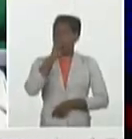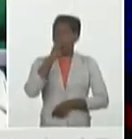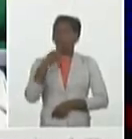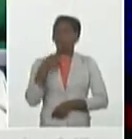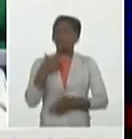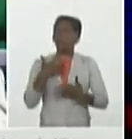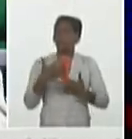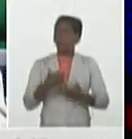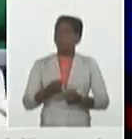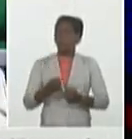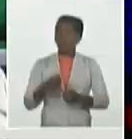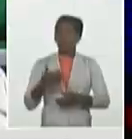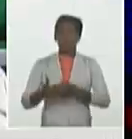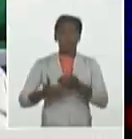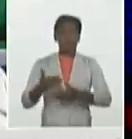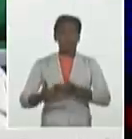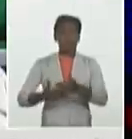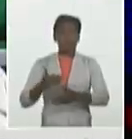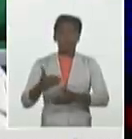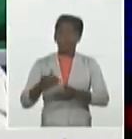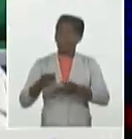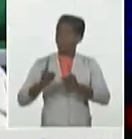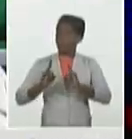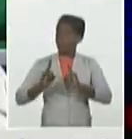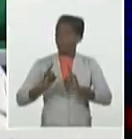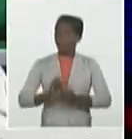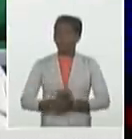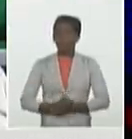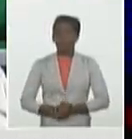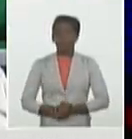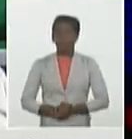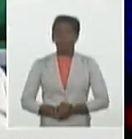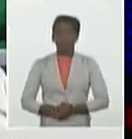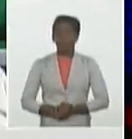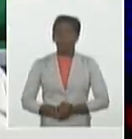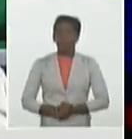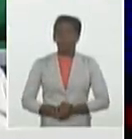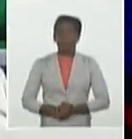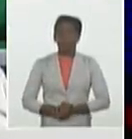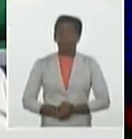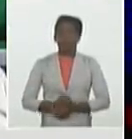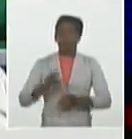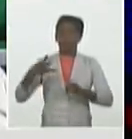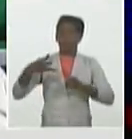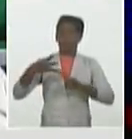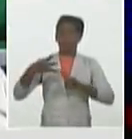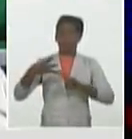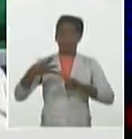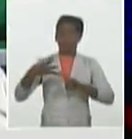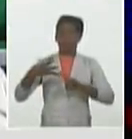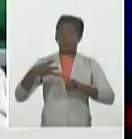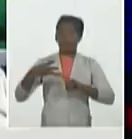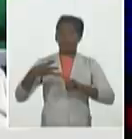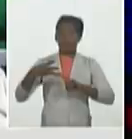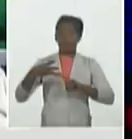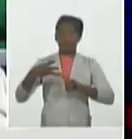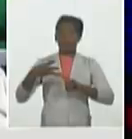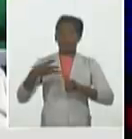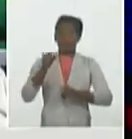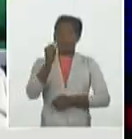una evolución desfavorable. Fallece un paciente, también joven, 65 años de edad,